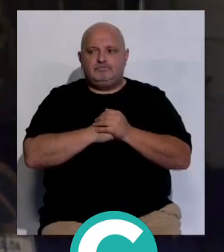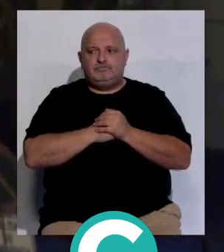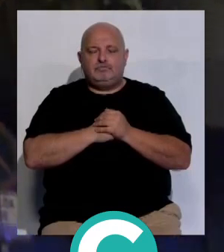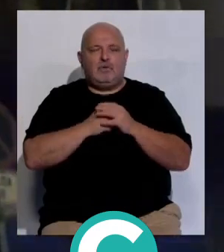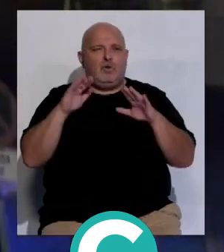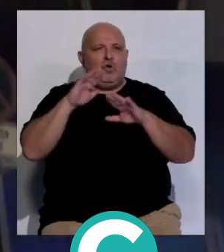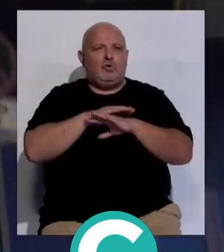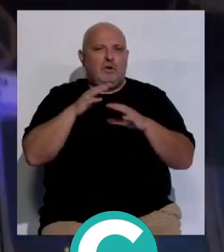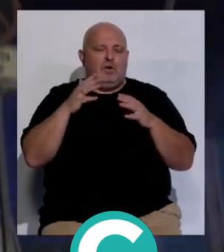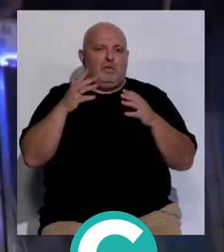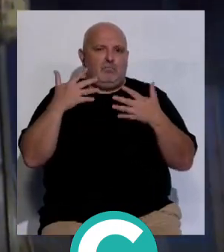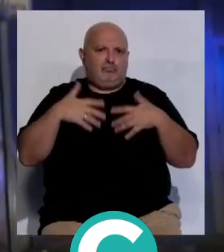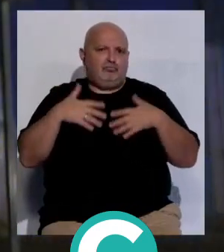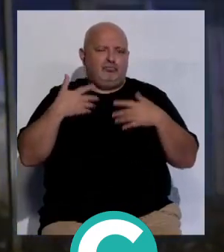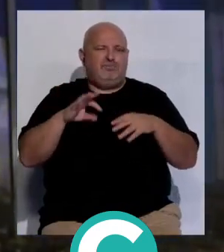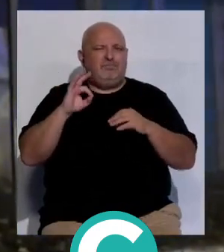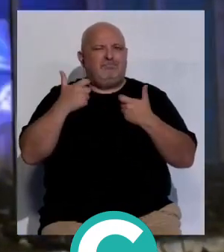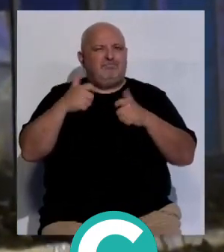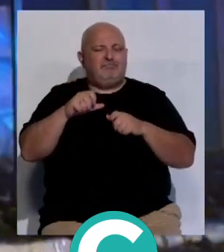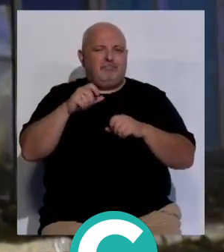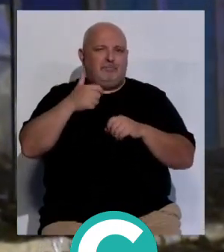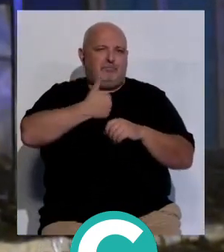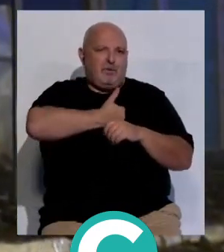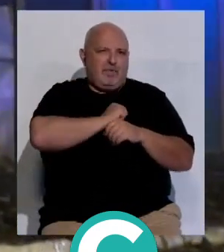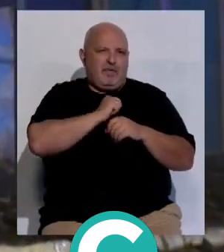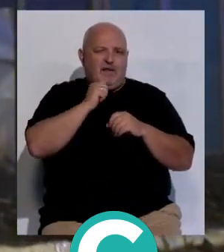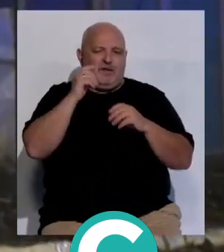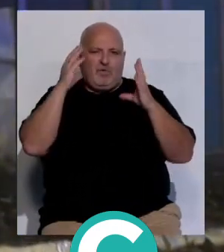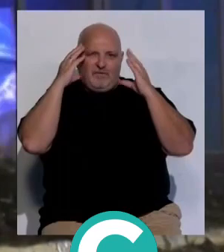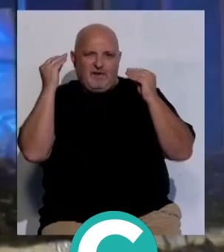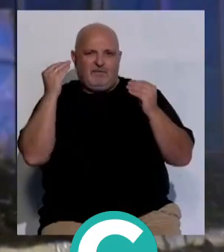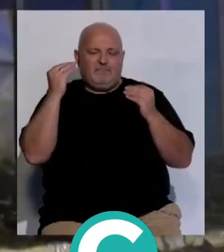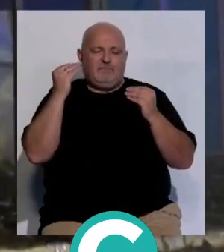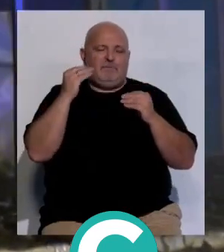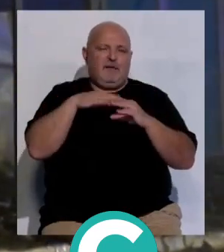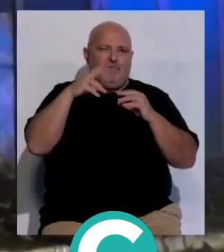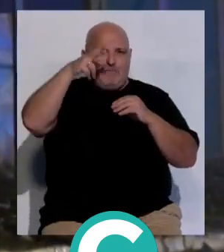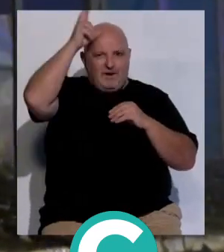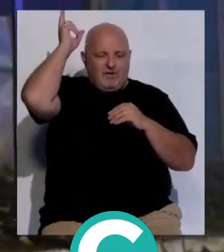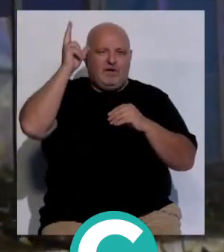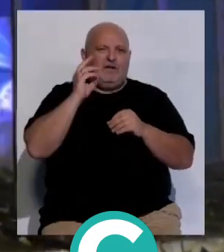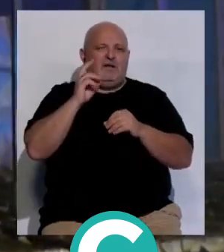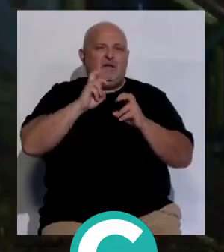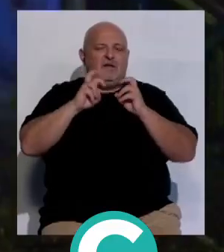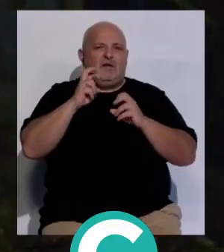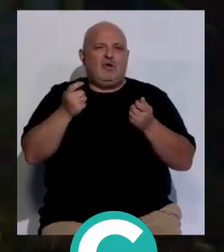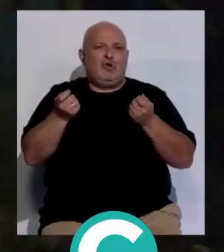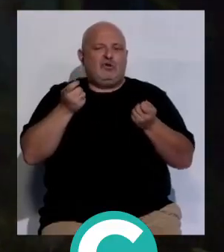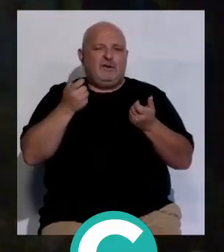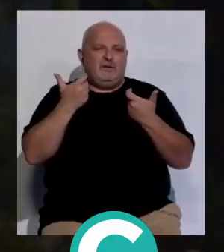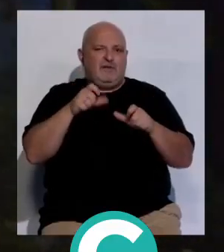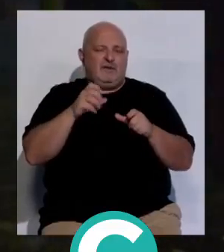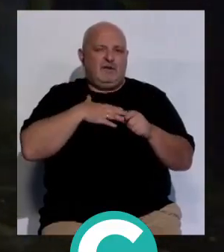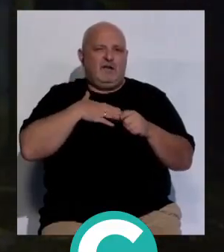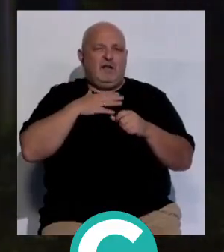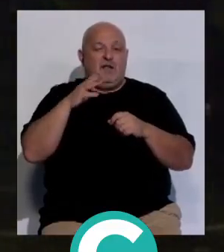Noche intensa para los dispositivos de emergencias en Cádiz mientras concluían las tareas de supervisión en el interior